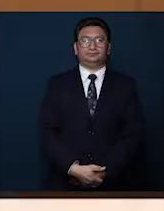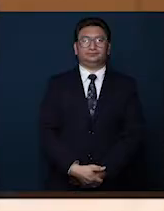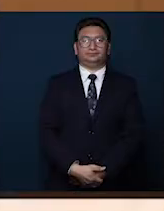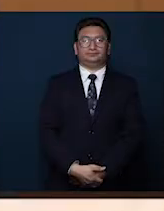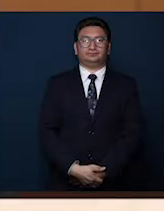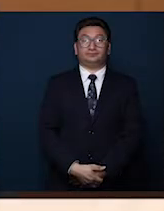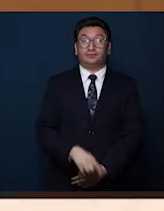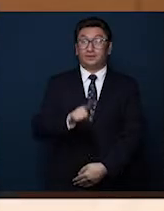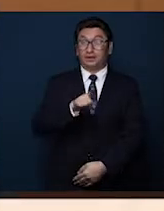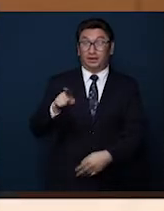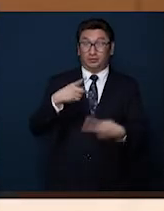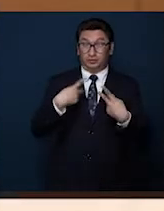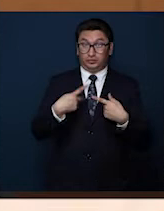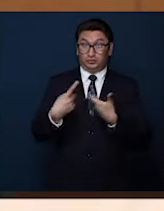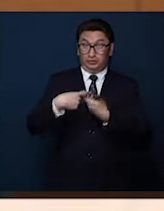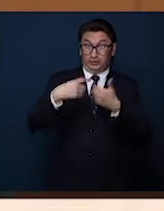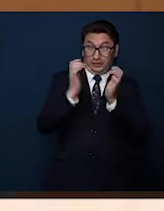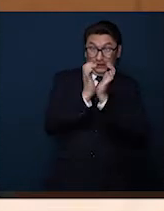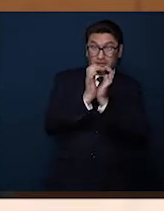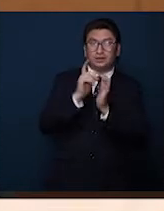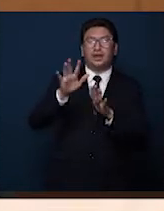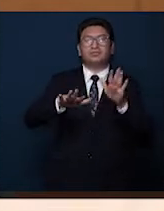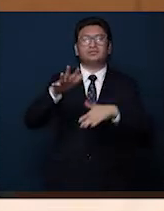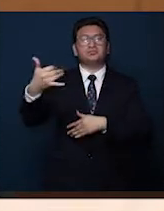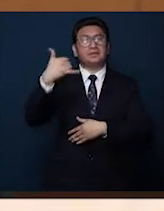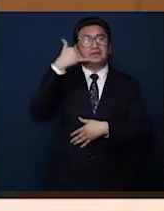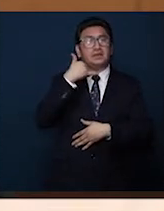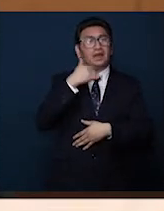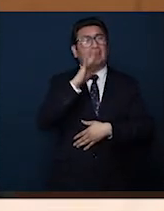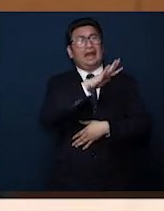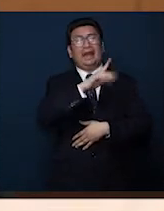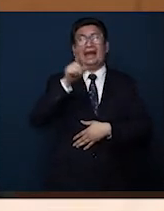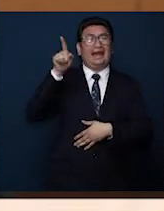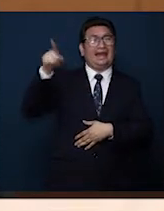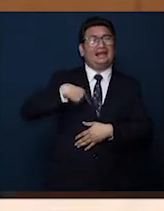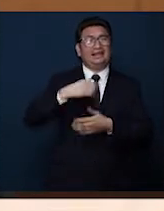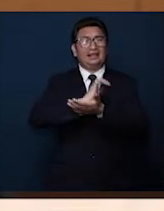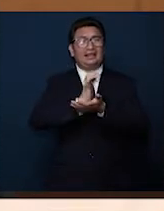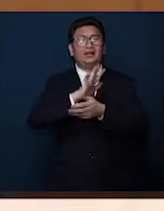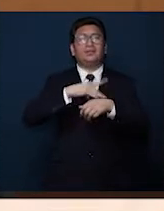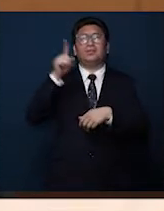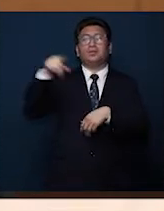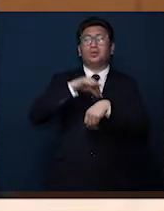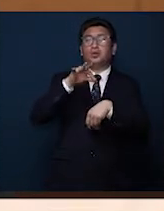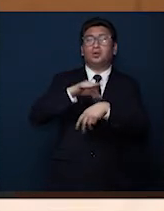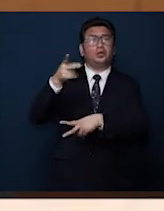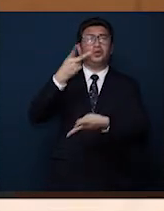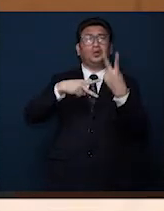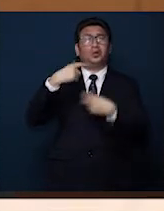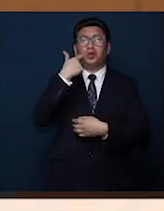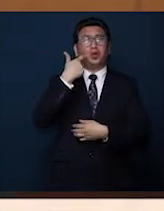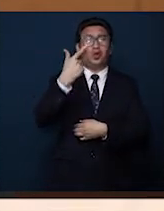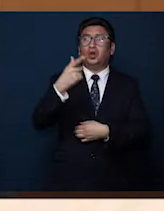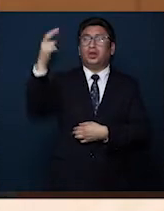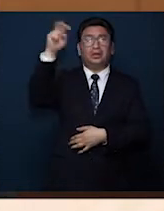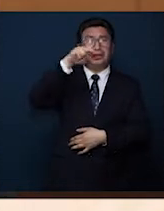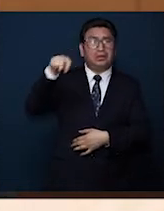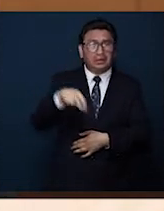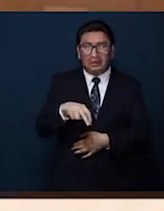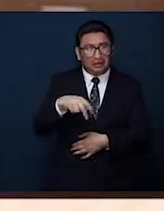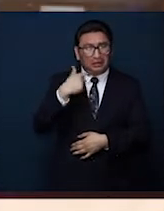A los derechohabientes, luego nos llaman y nos dicen que están sufriendo discriminación porque su médico no quiere bajar a darles la